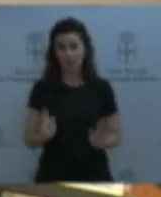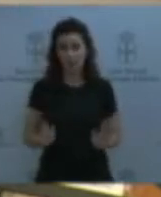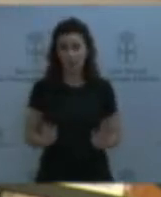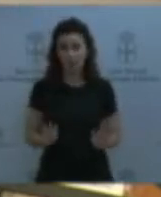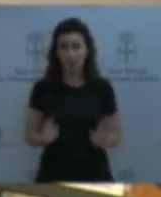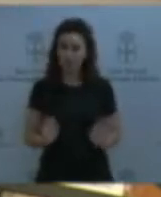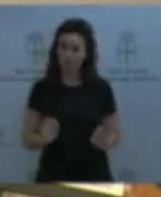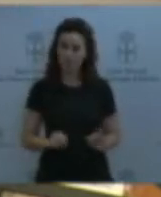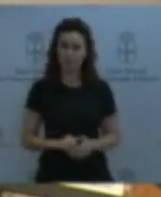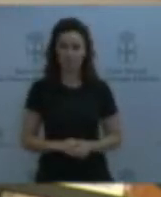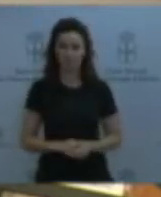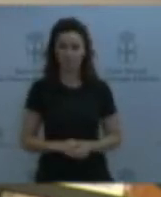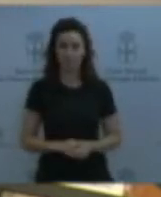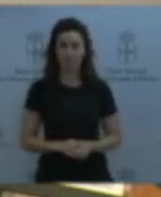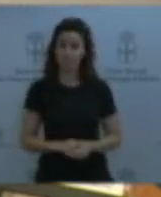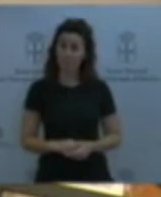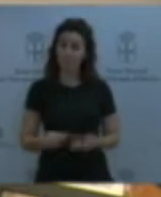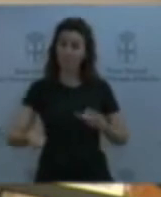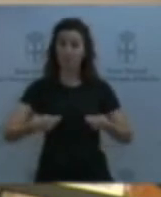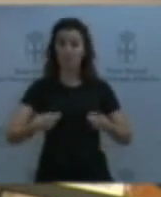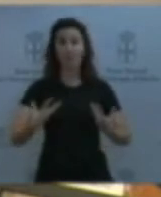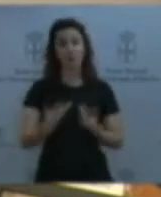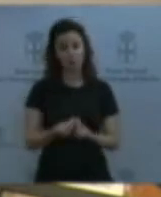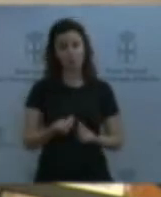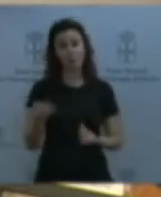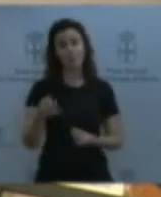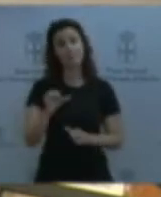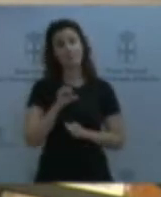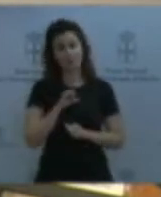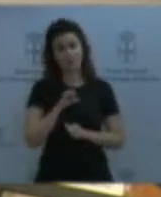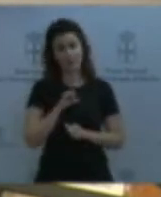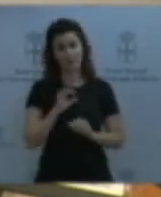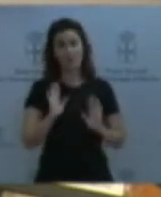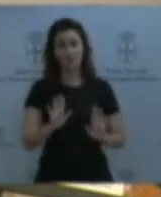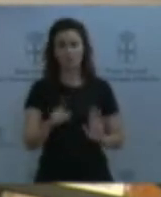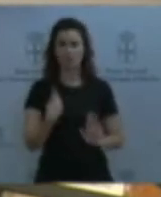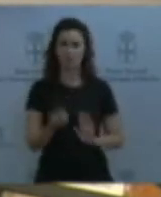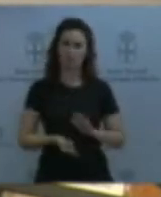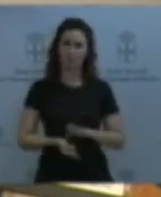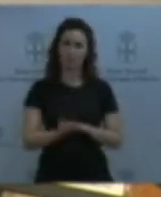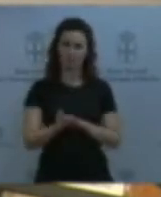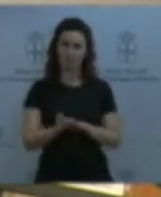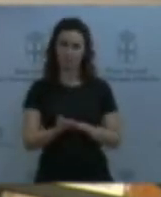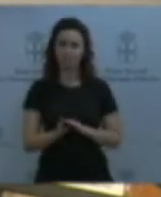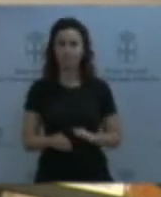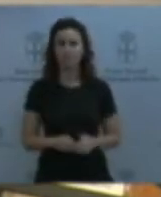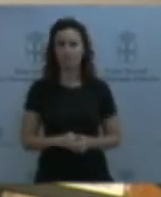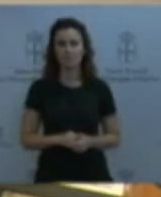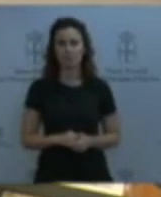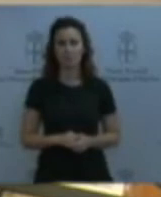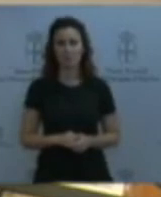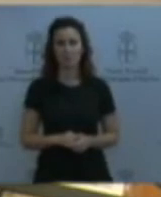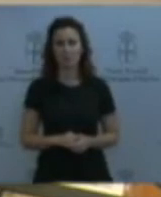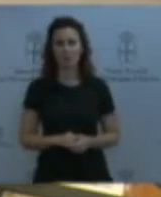negociar con ellos, que tienen que esperar. Pero nosotros seguimos haciendo la cuestión. Y los